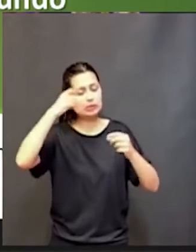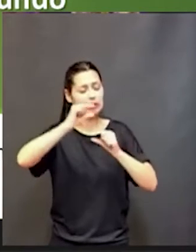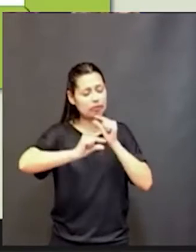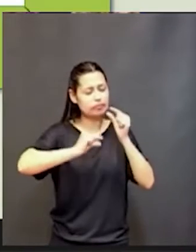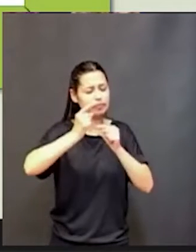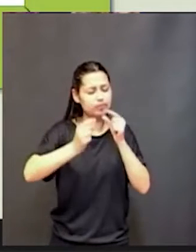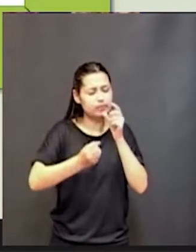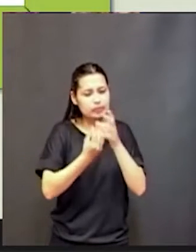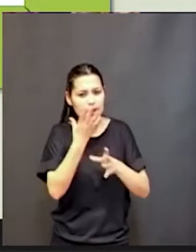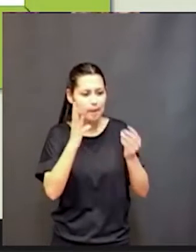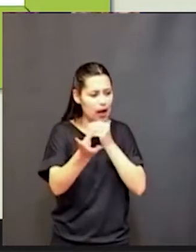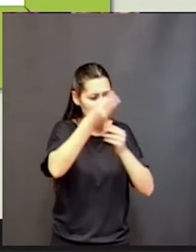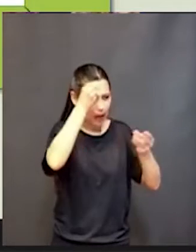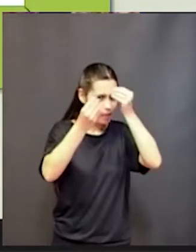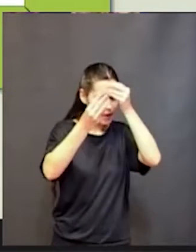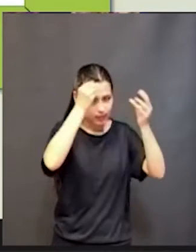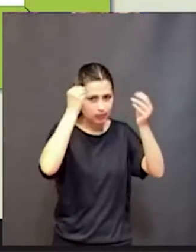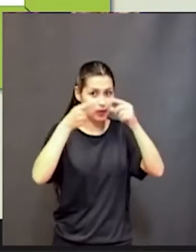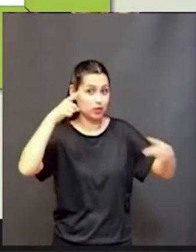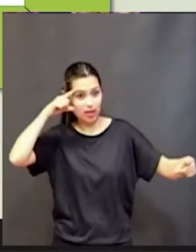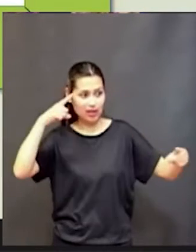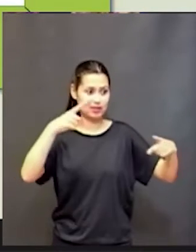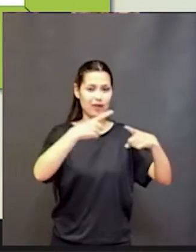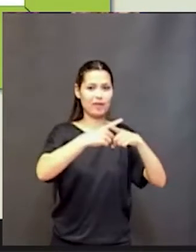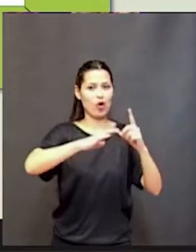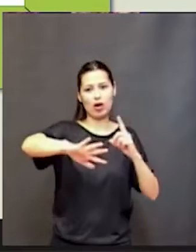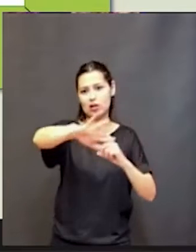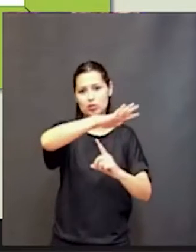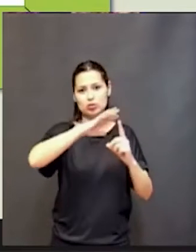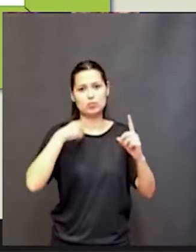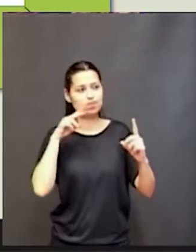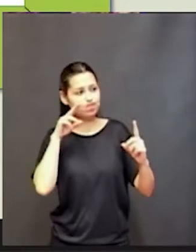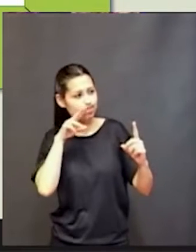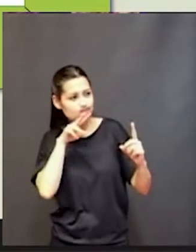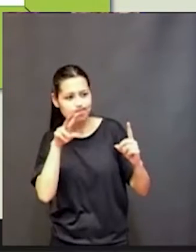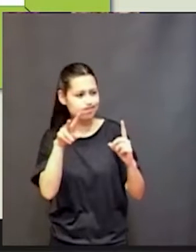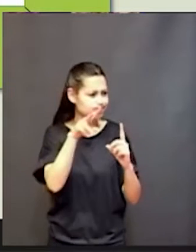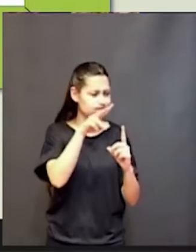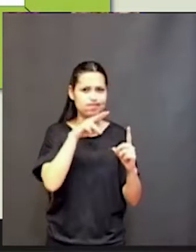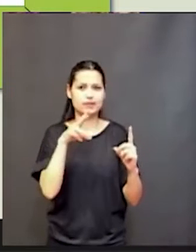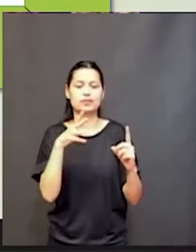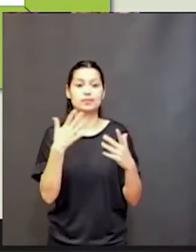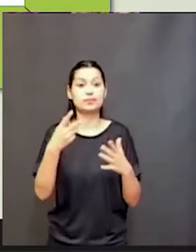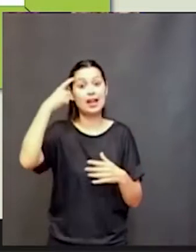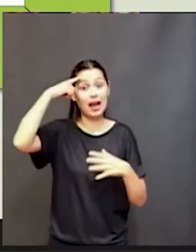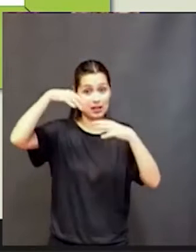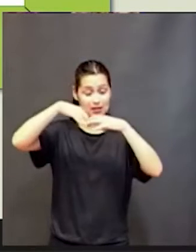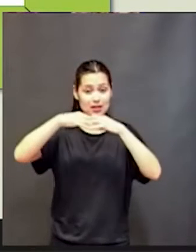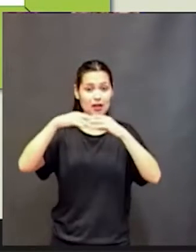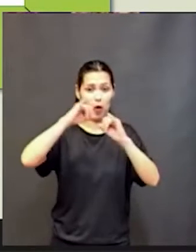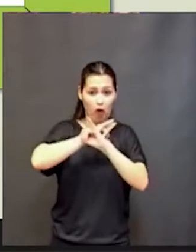con el desafío del entorno constantemente demandante. El cerebro logra jerarquizar la información, logra